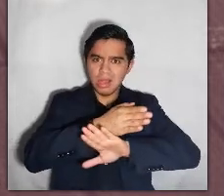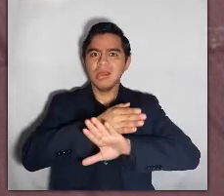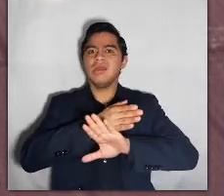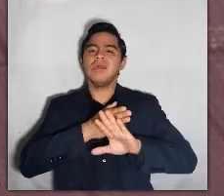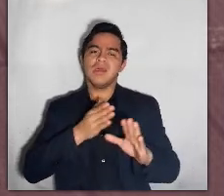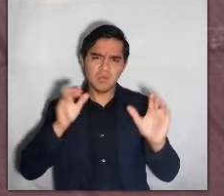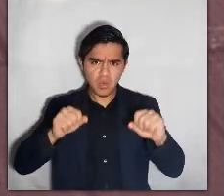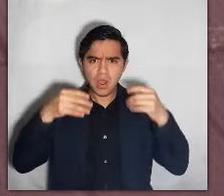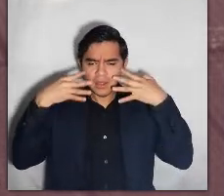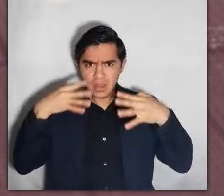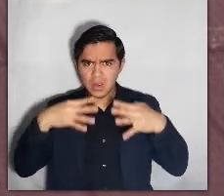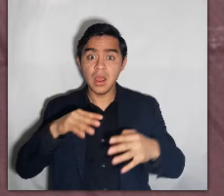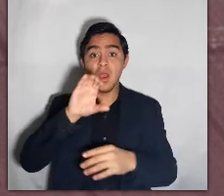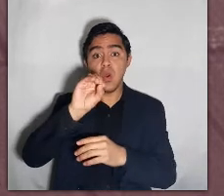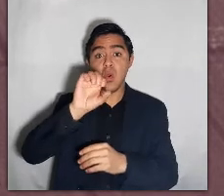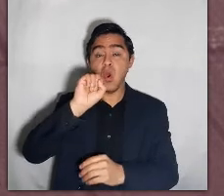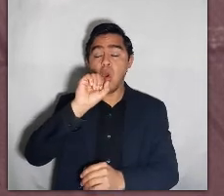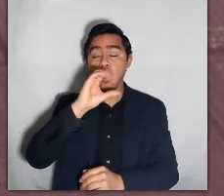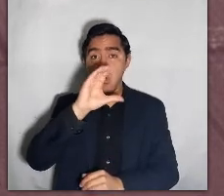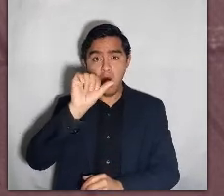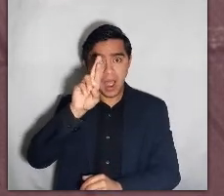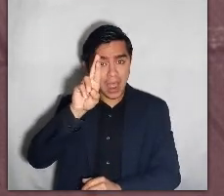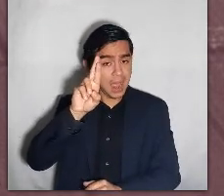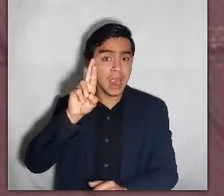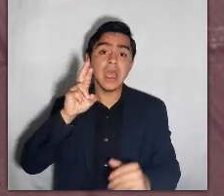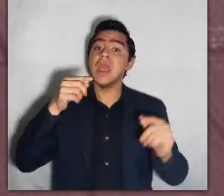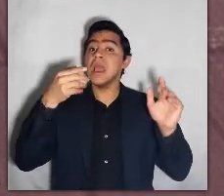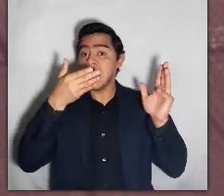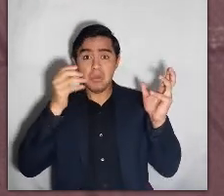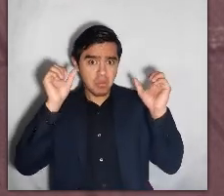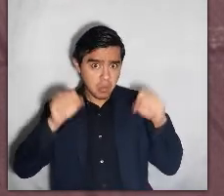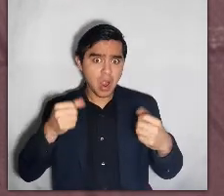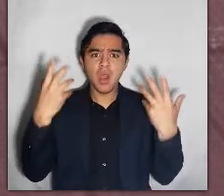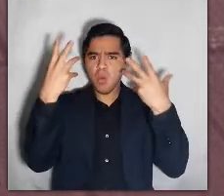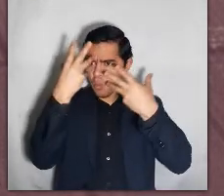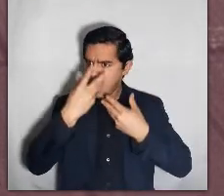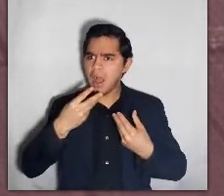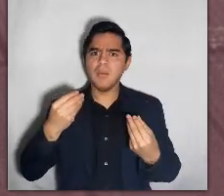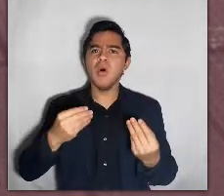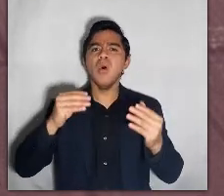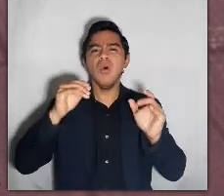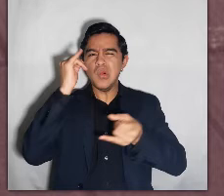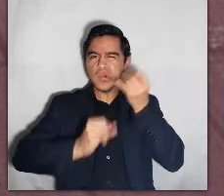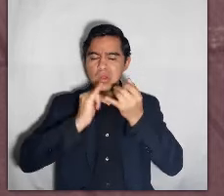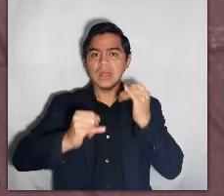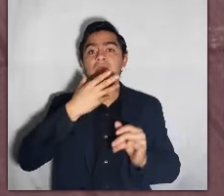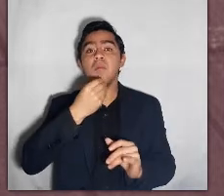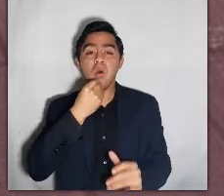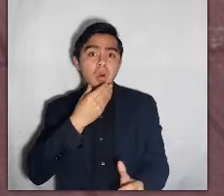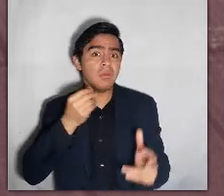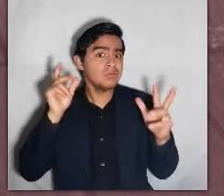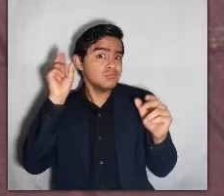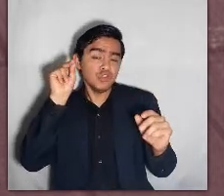sentir pena y llorar. Con Oscar que les gusta estar guapos y con Canijín que no siempre son fuertes.